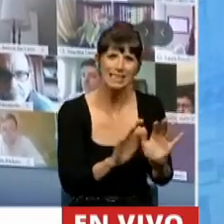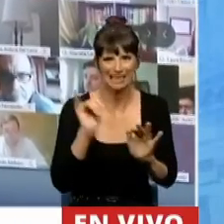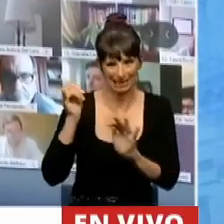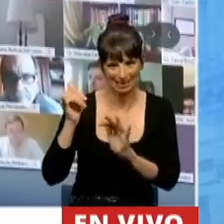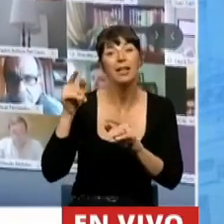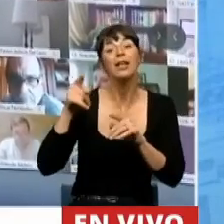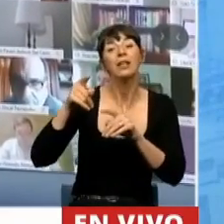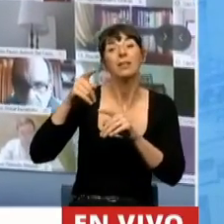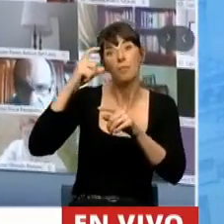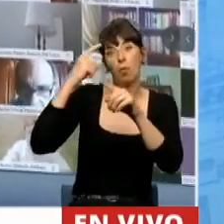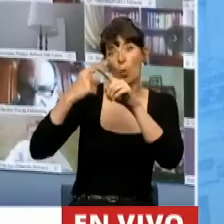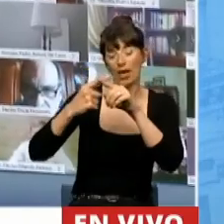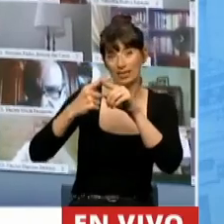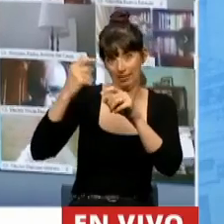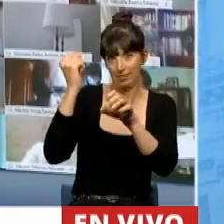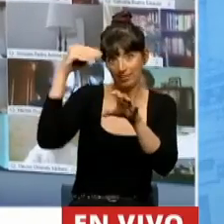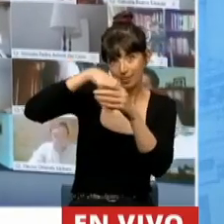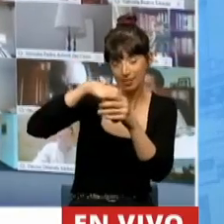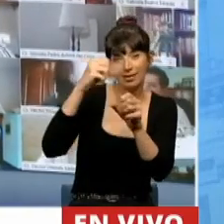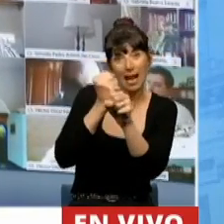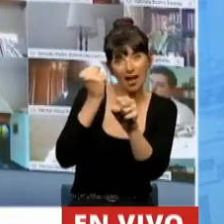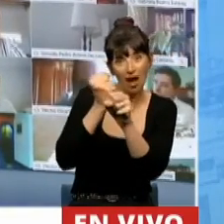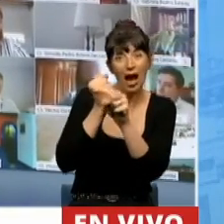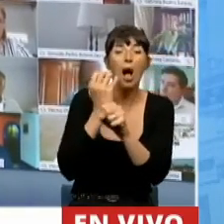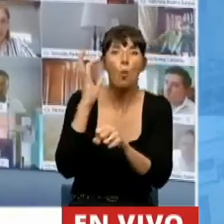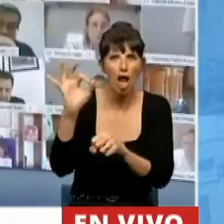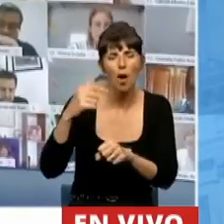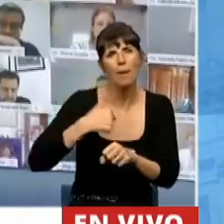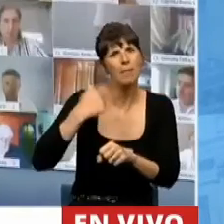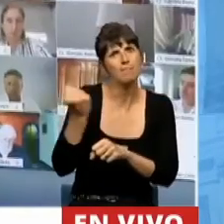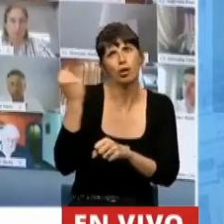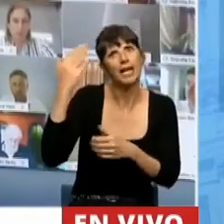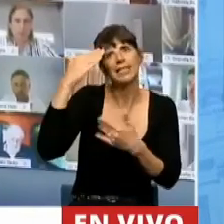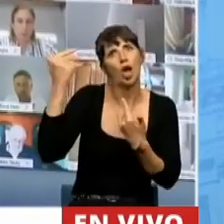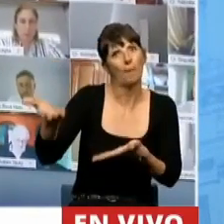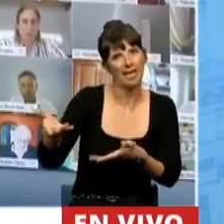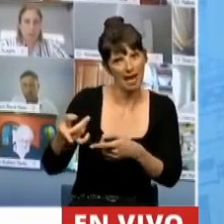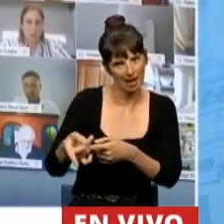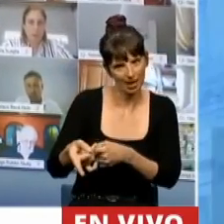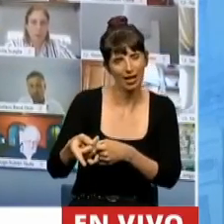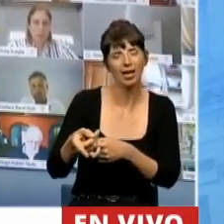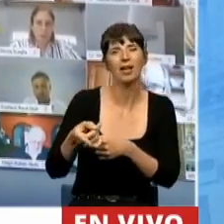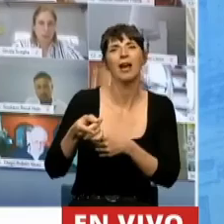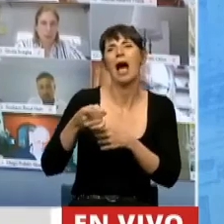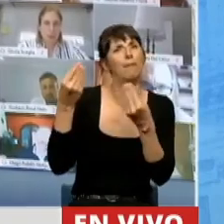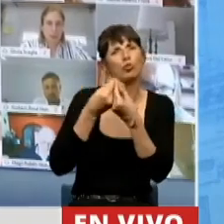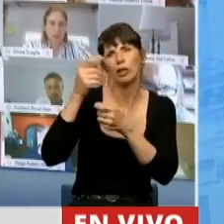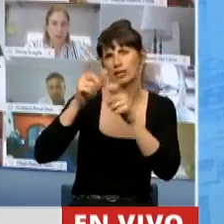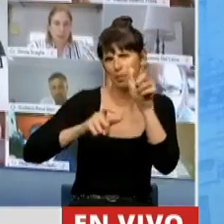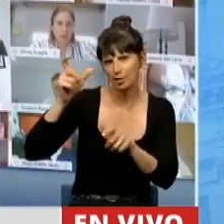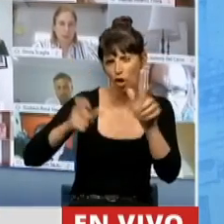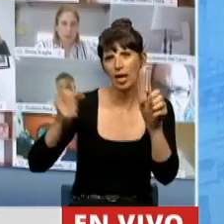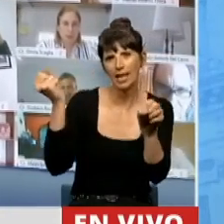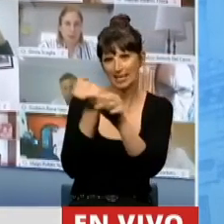de entusiastas. Es para mí un honor rendir homenaje a la radio y a tantas personas que han formado parte de ella,